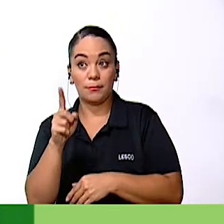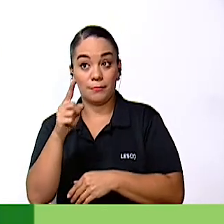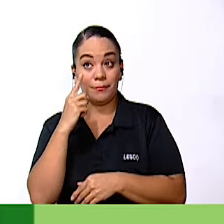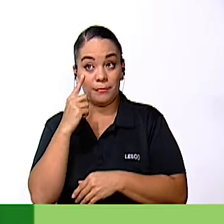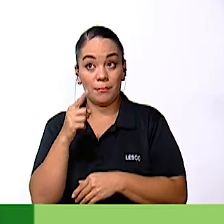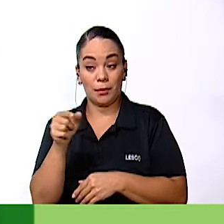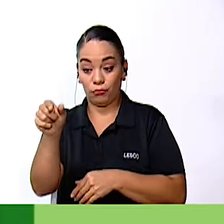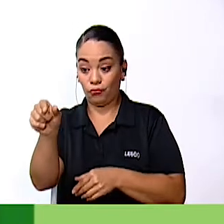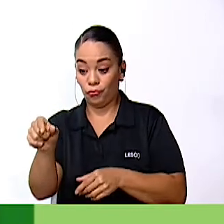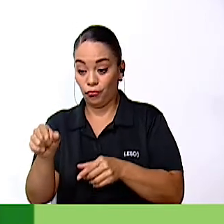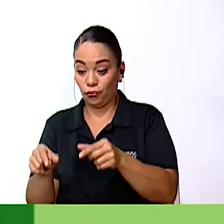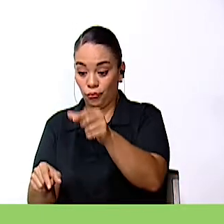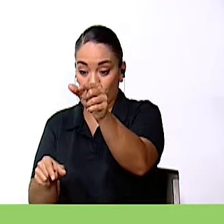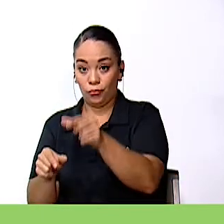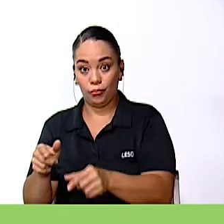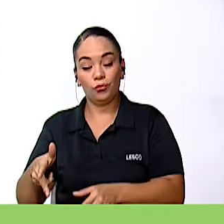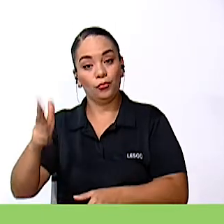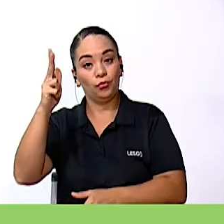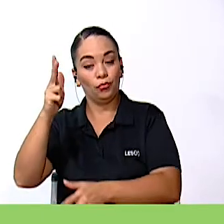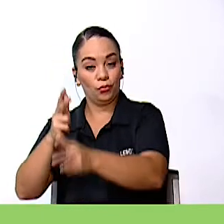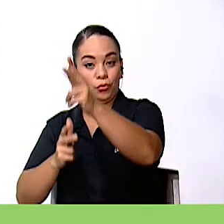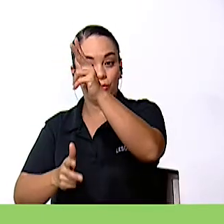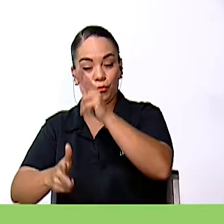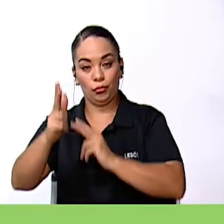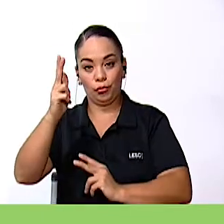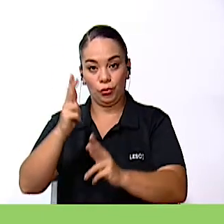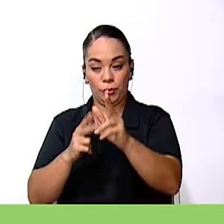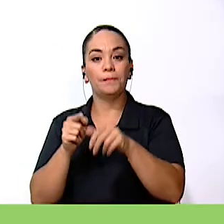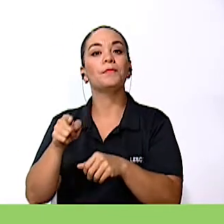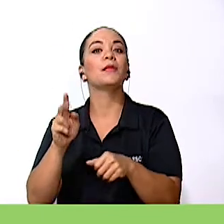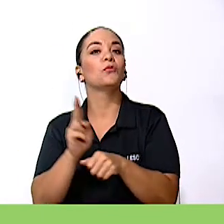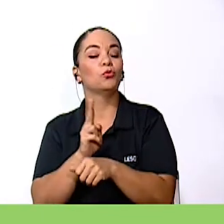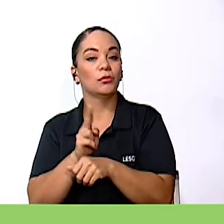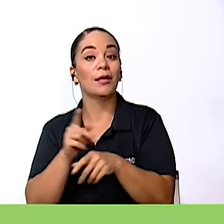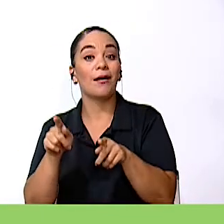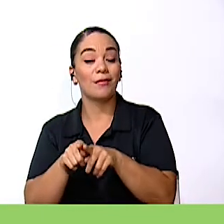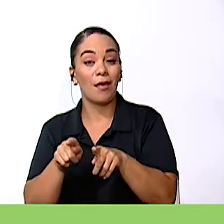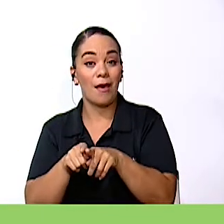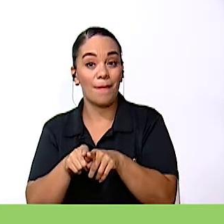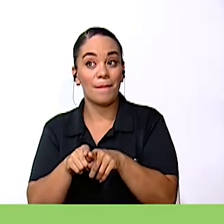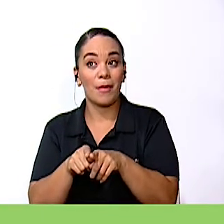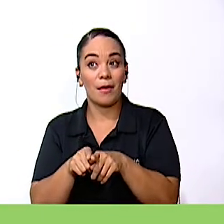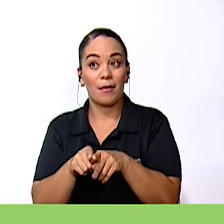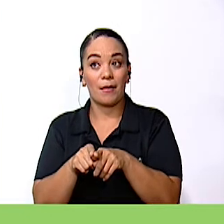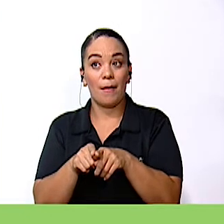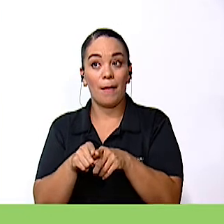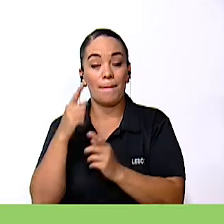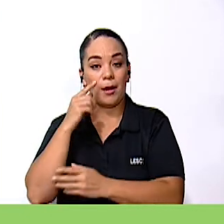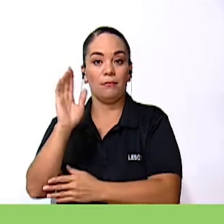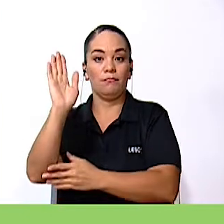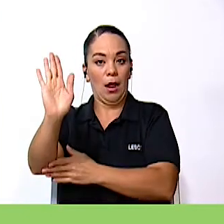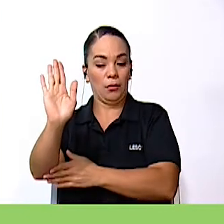circulación También se usan para demarcar El alto Seda Velocidad